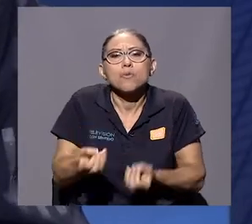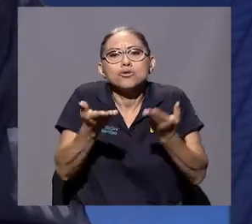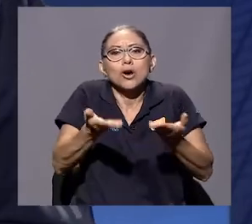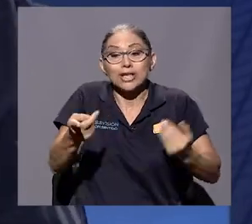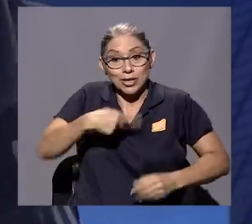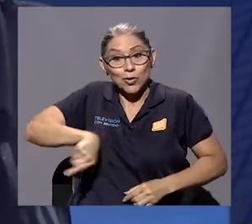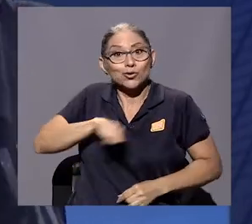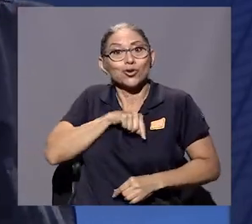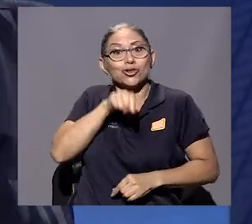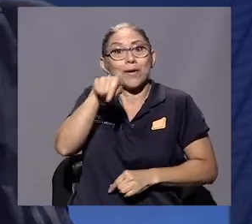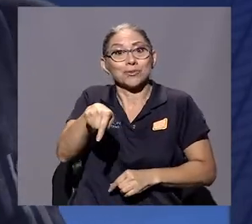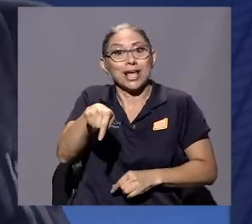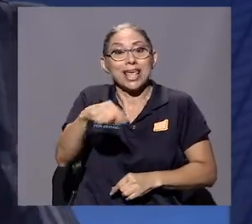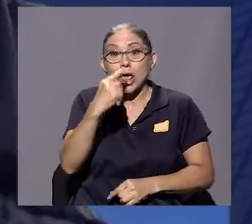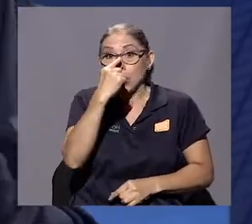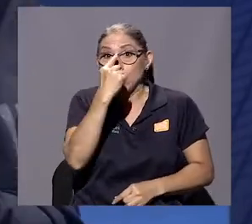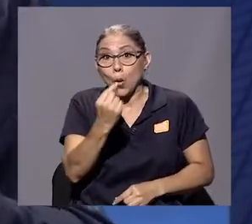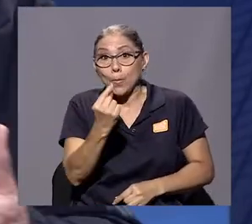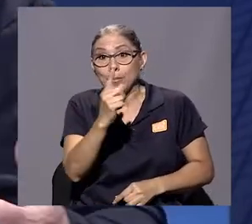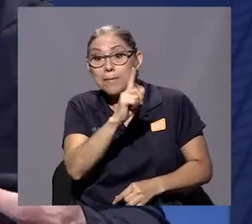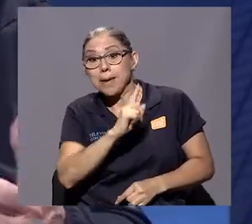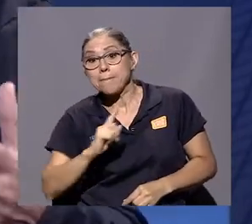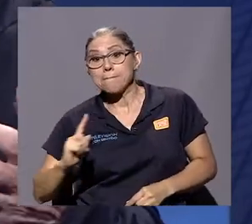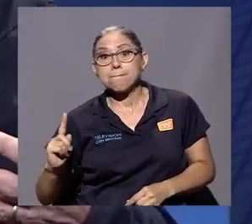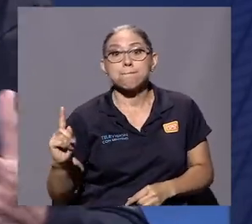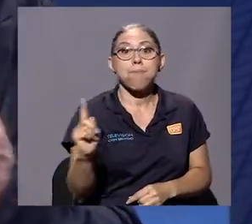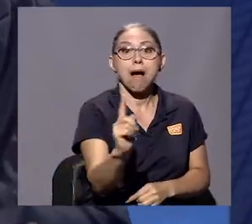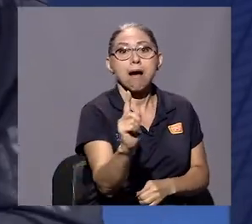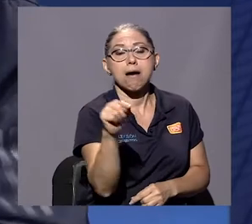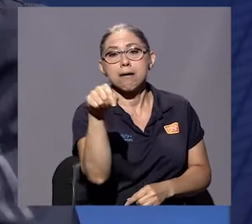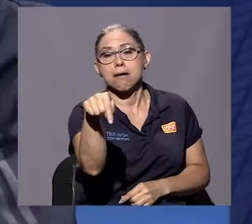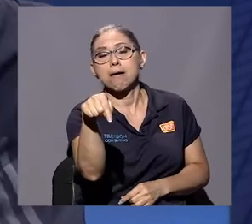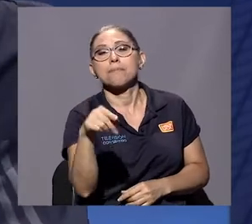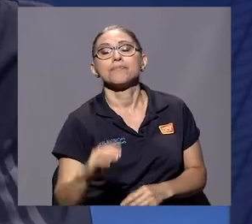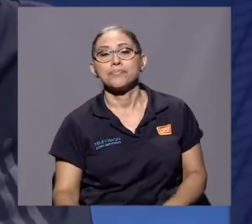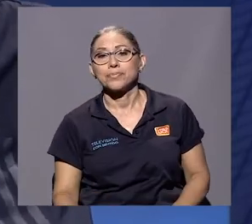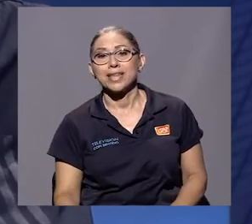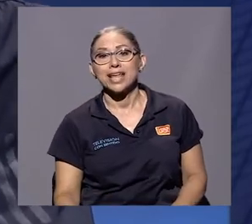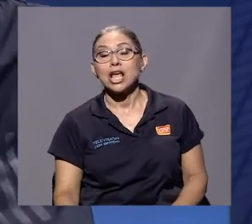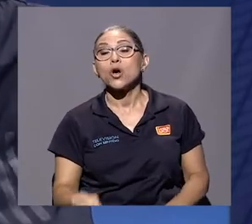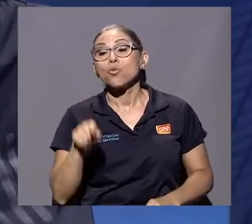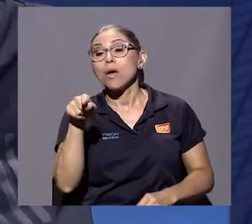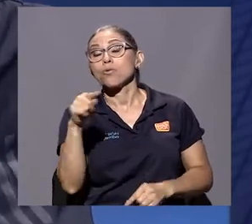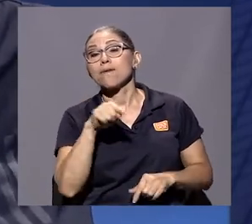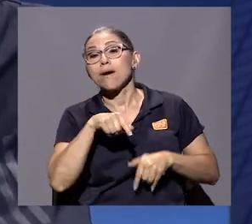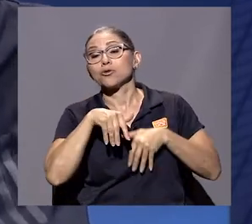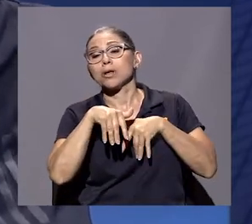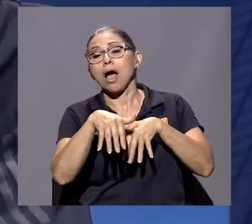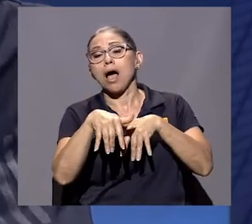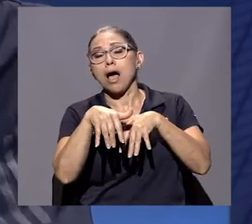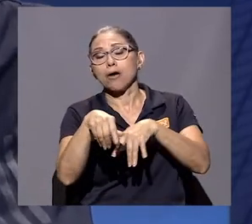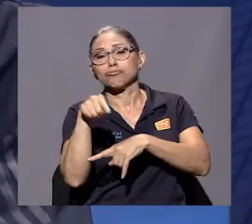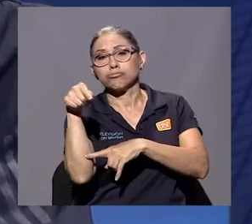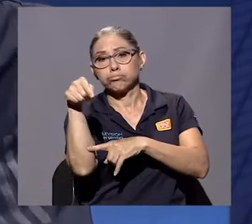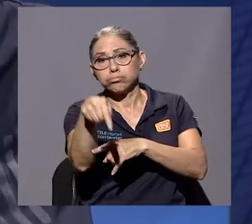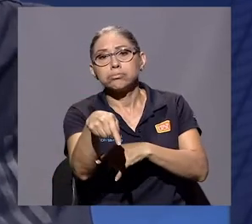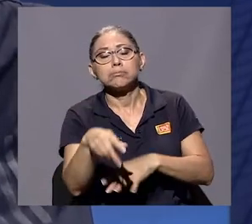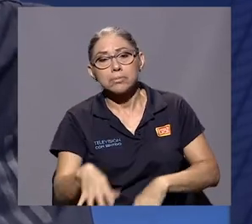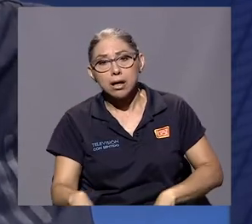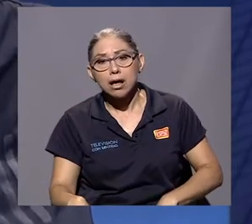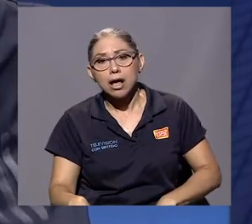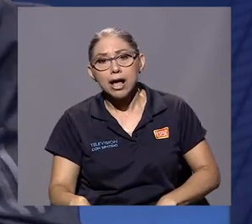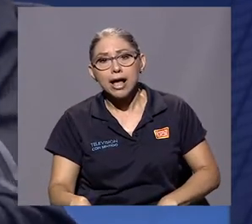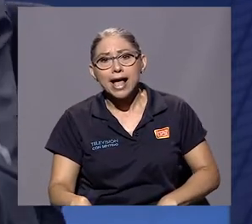ahí. Y Don Pepe iba a la cabeza, lo pusieron a la cabeza de la columna. Y en el camino, entonces,